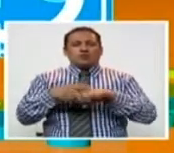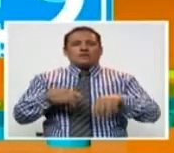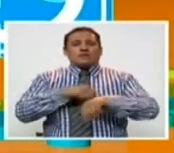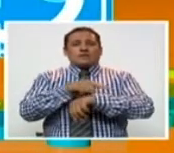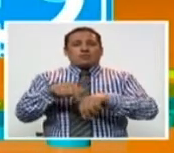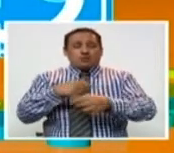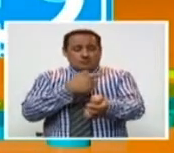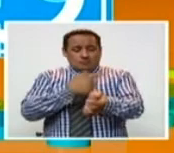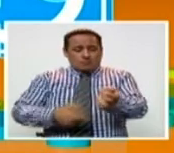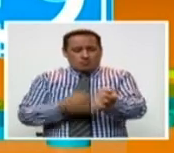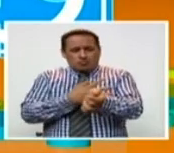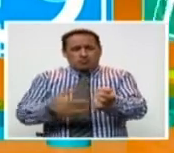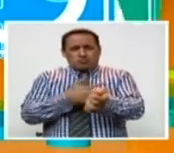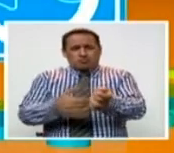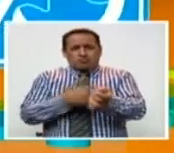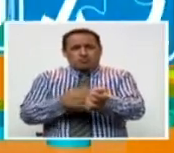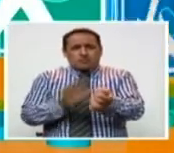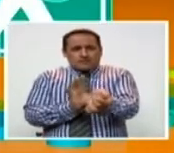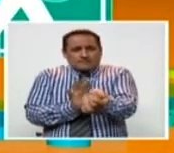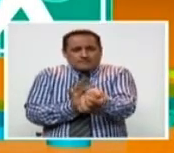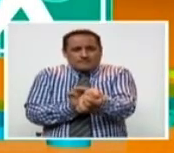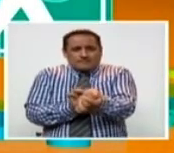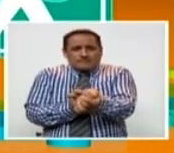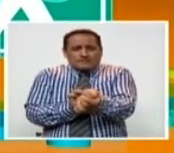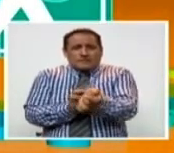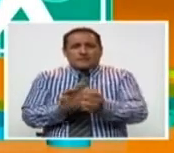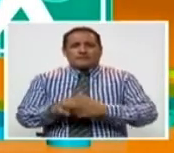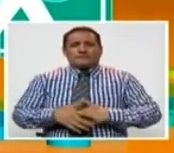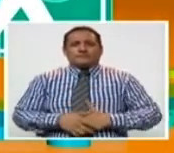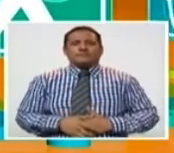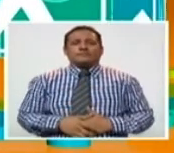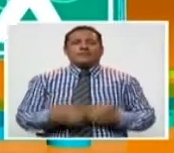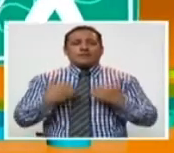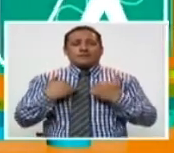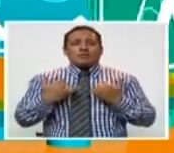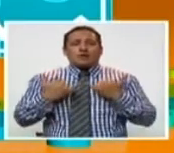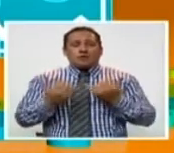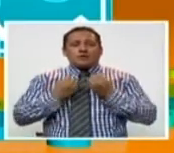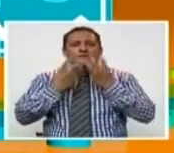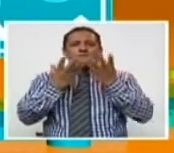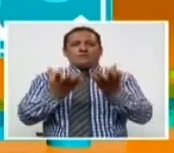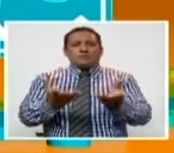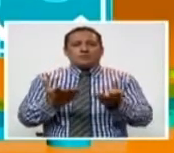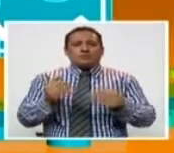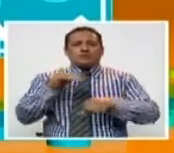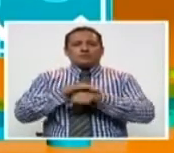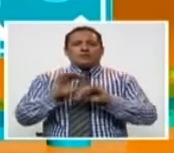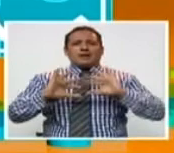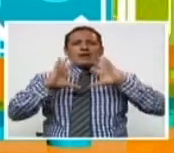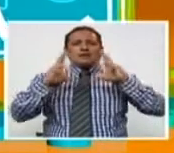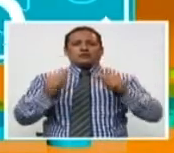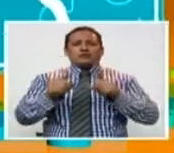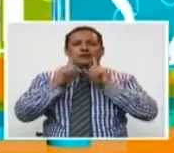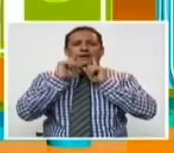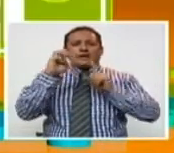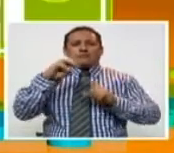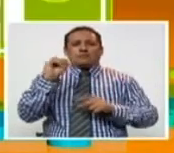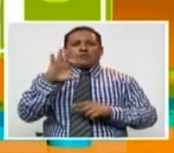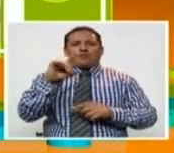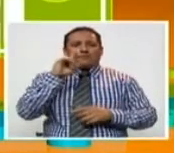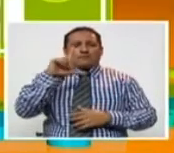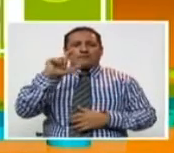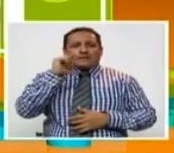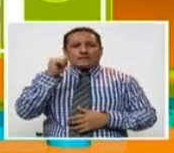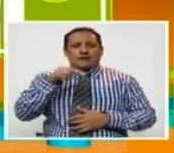demora en coagular, demora en formar la costra. Además, tendremos un informe acerca de la Asociación Hemophilia Perú,